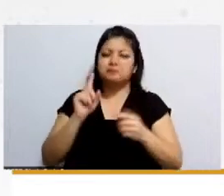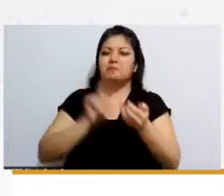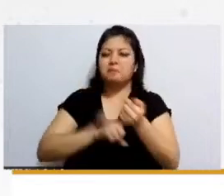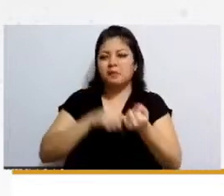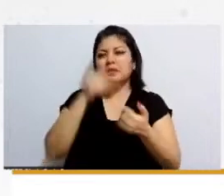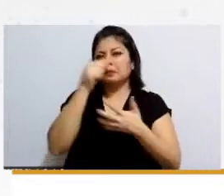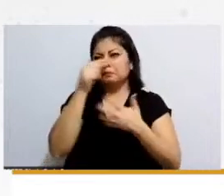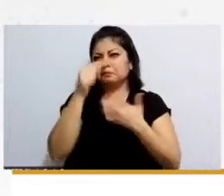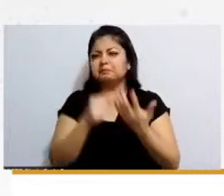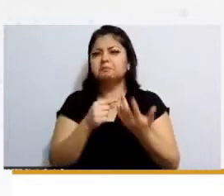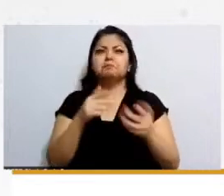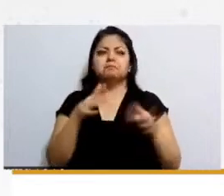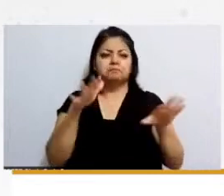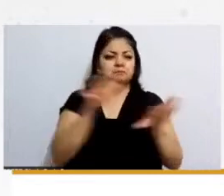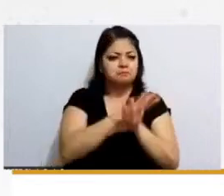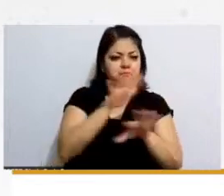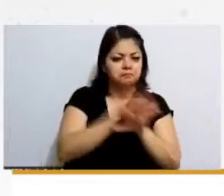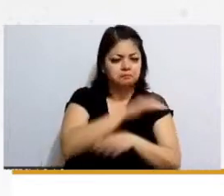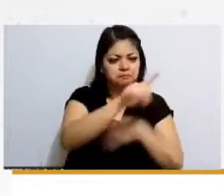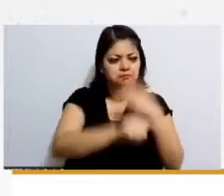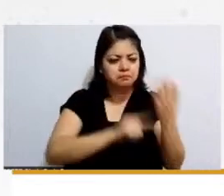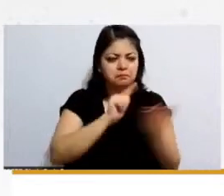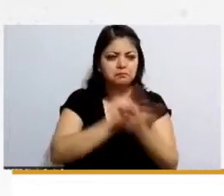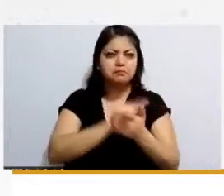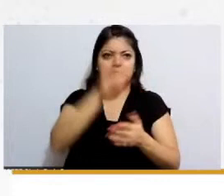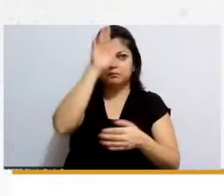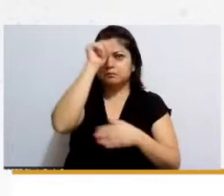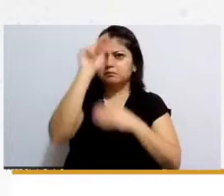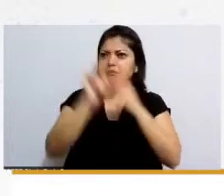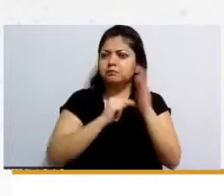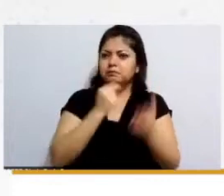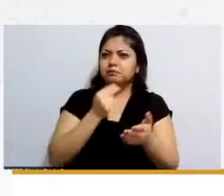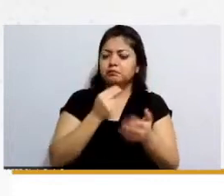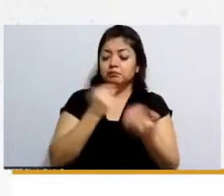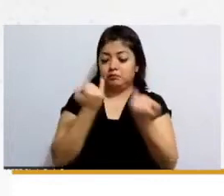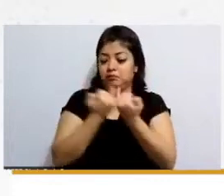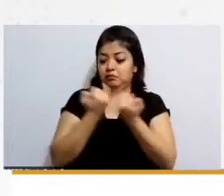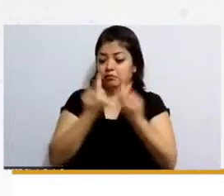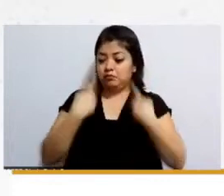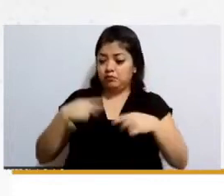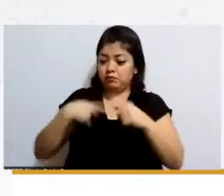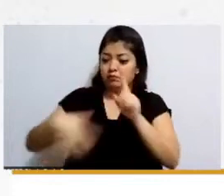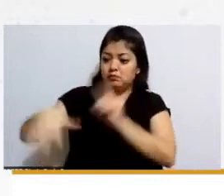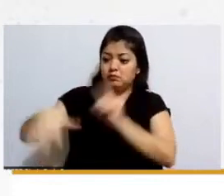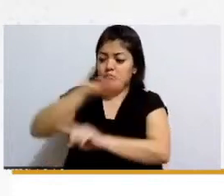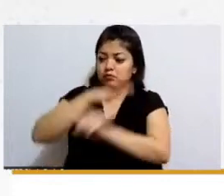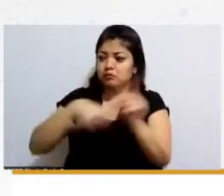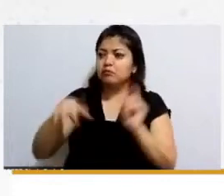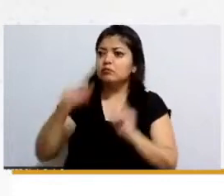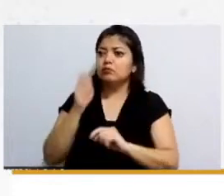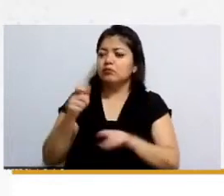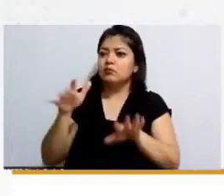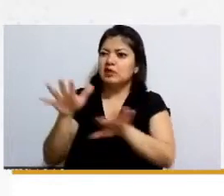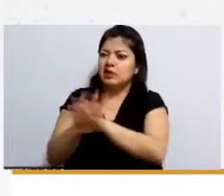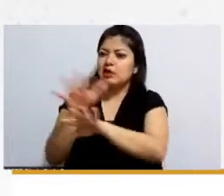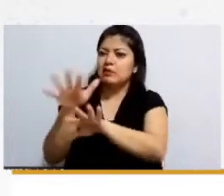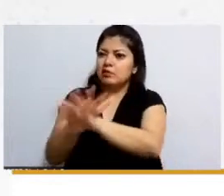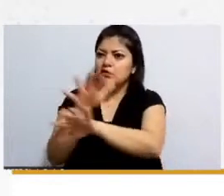aparte porque como sociedad también hemos evolucionado nos damos cuenta que actualmente